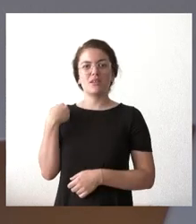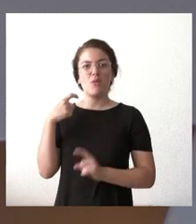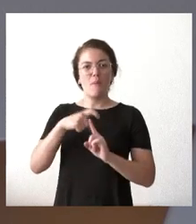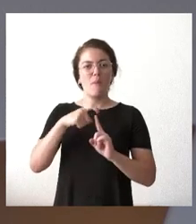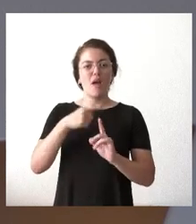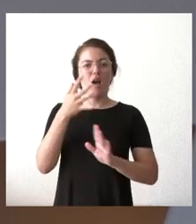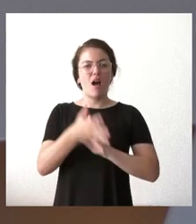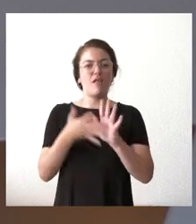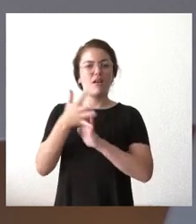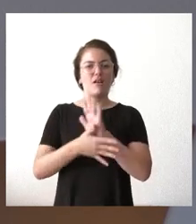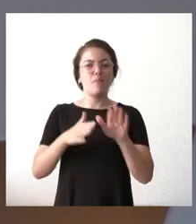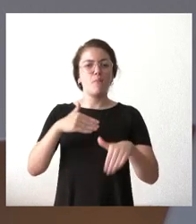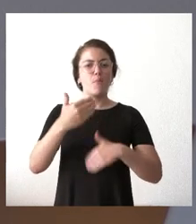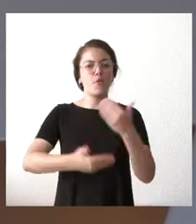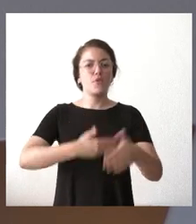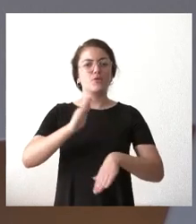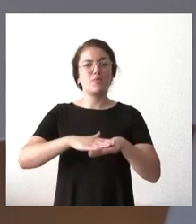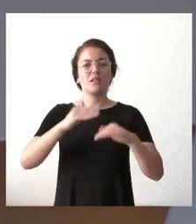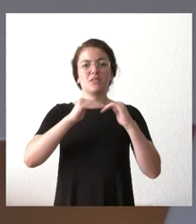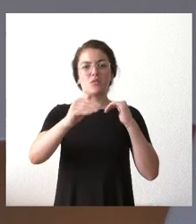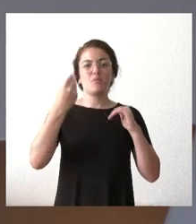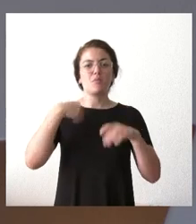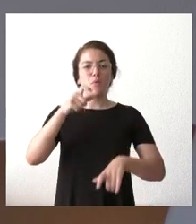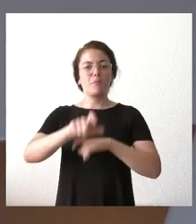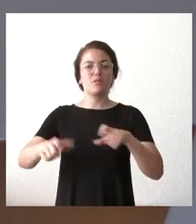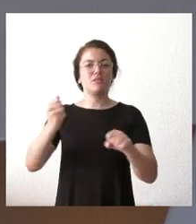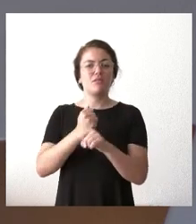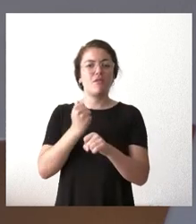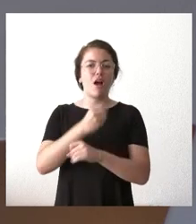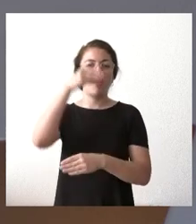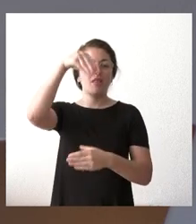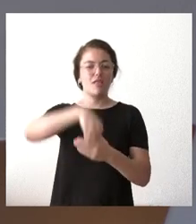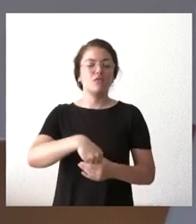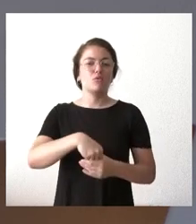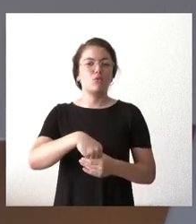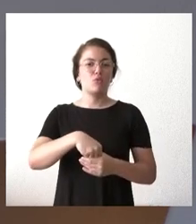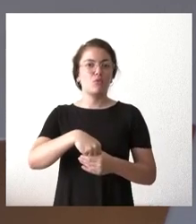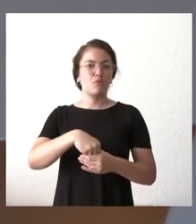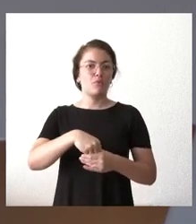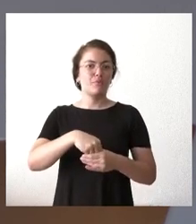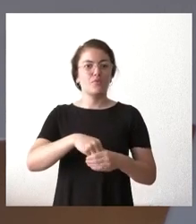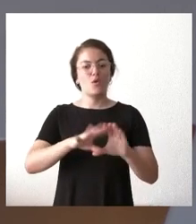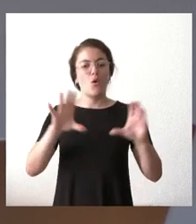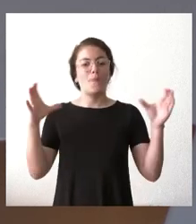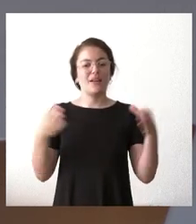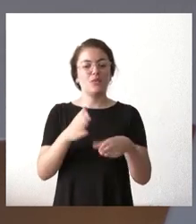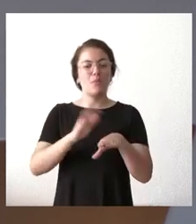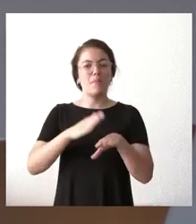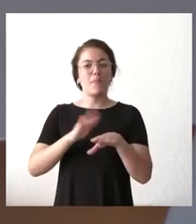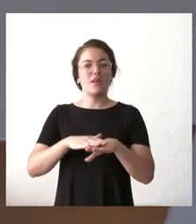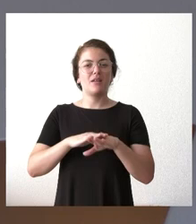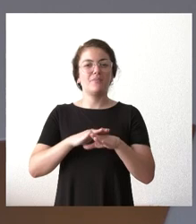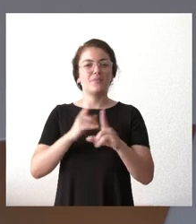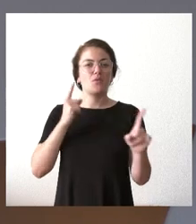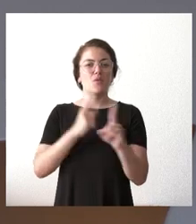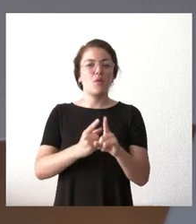necesario de estabilización del personal que trabaja en esta en esta en esta operativo de extinción de incendios forestales junto con